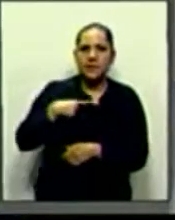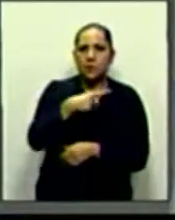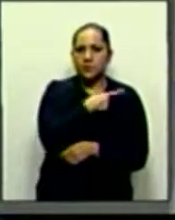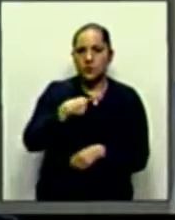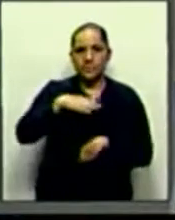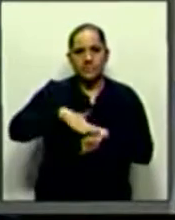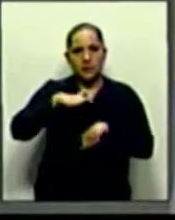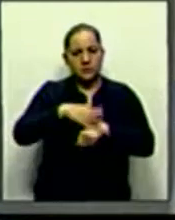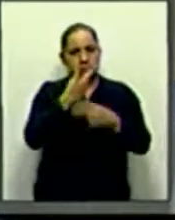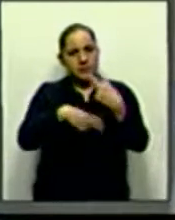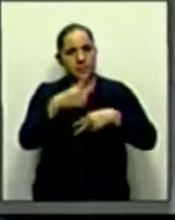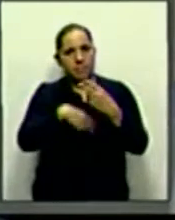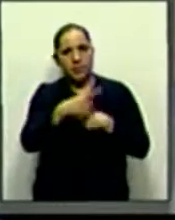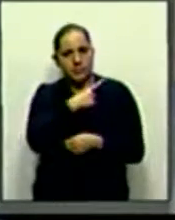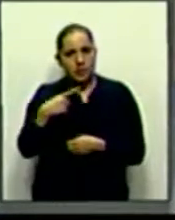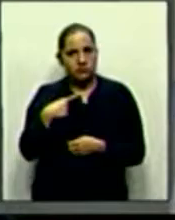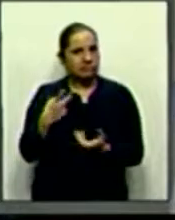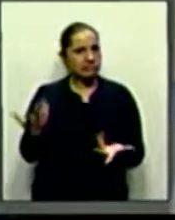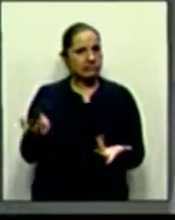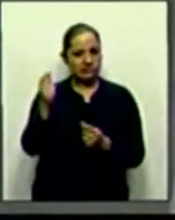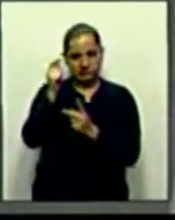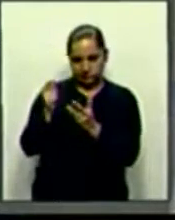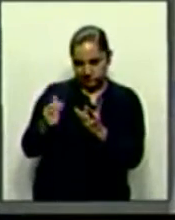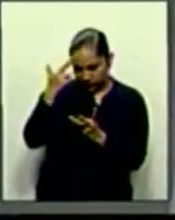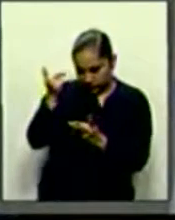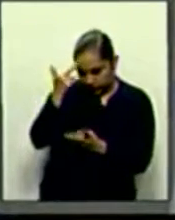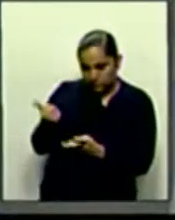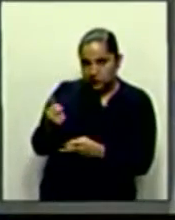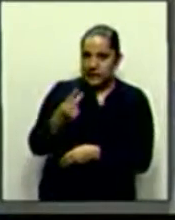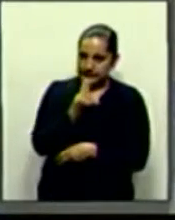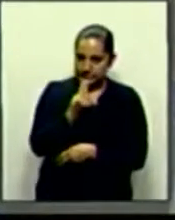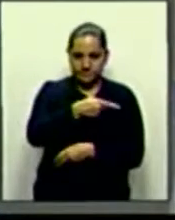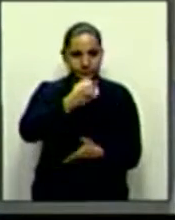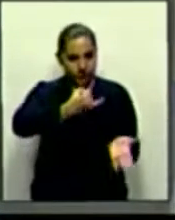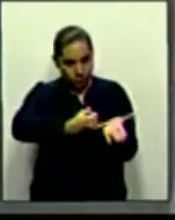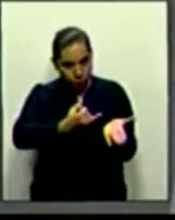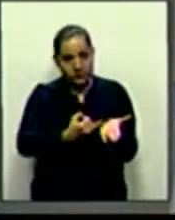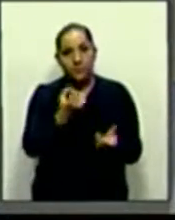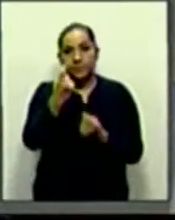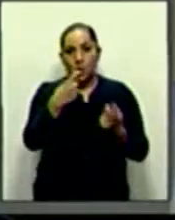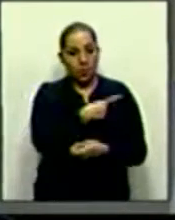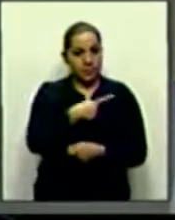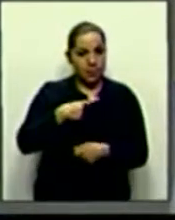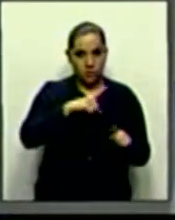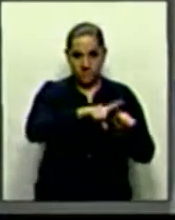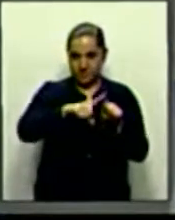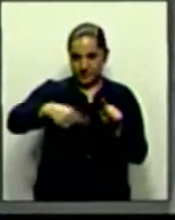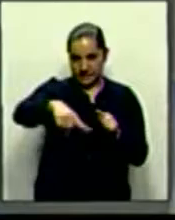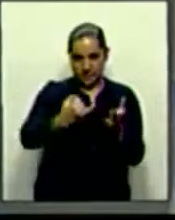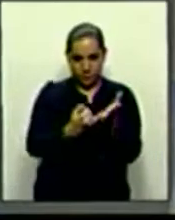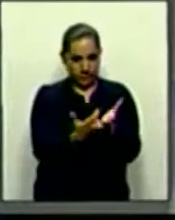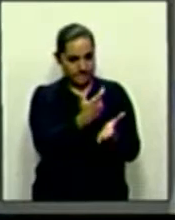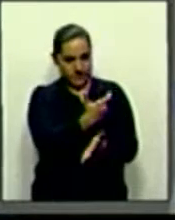debemos asegurarnos que los impuestos y las deudas fiscales sean captadas de manera justa y que cuando el